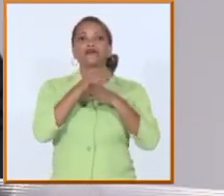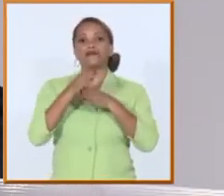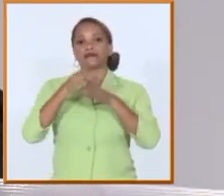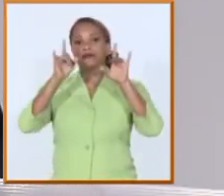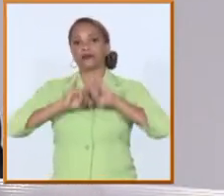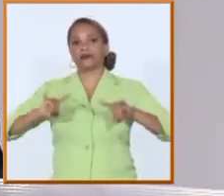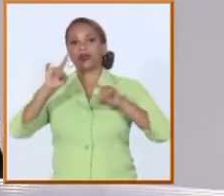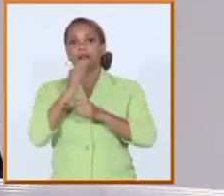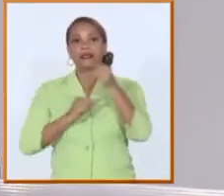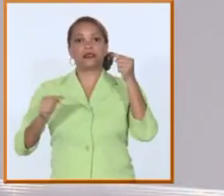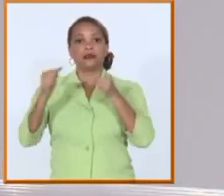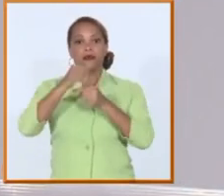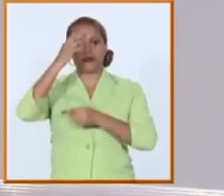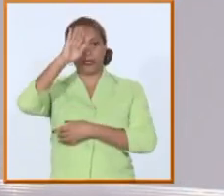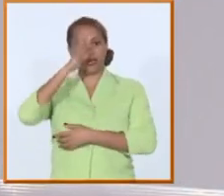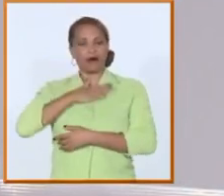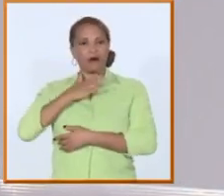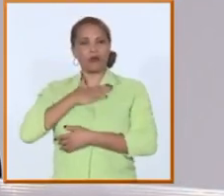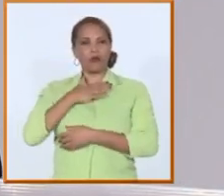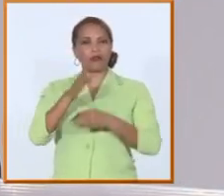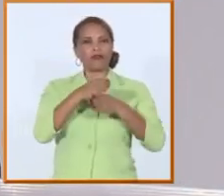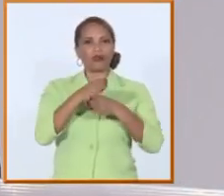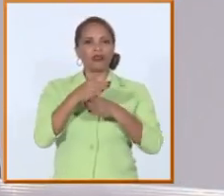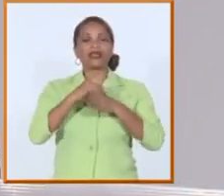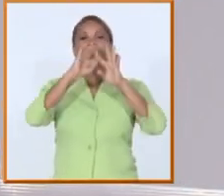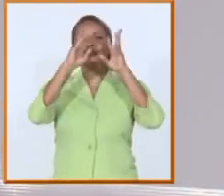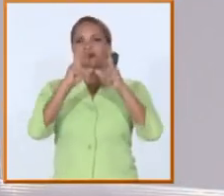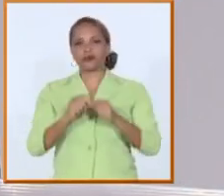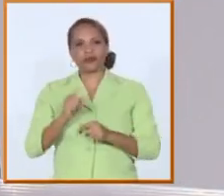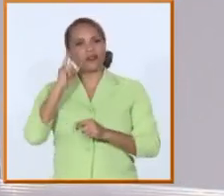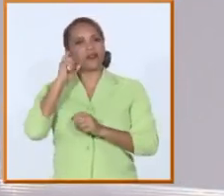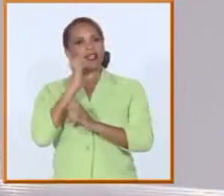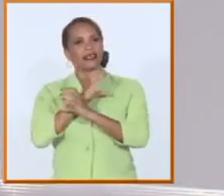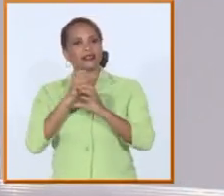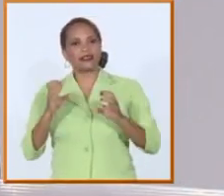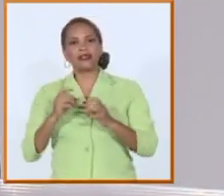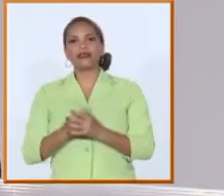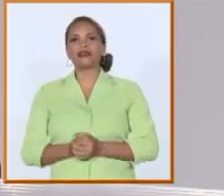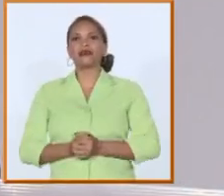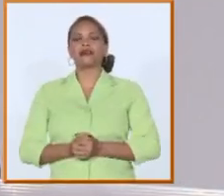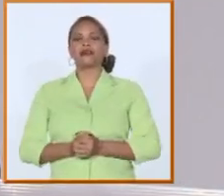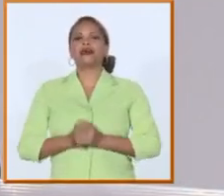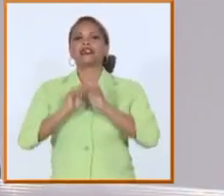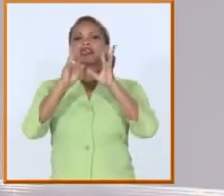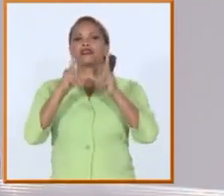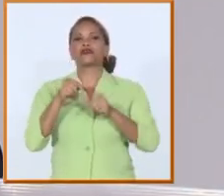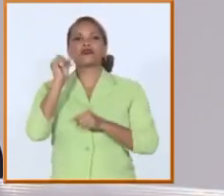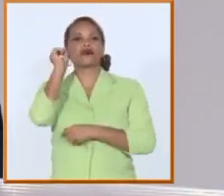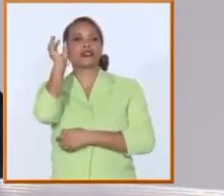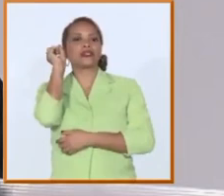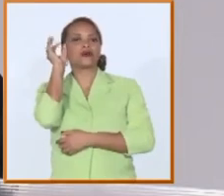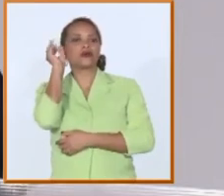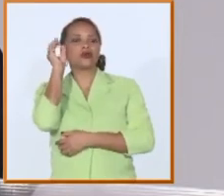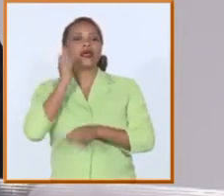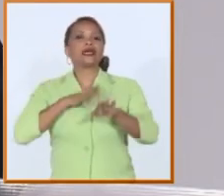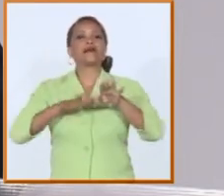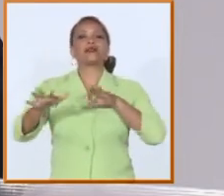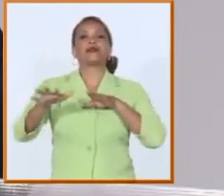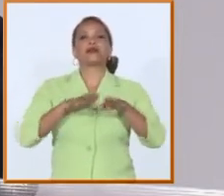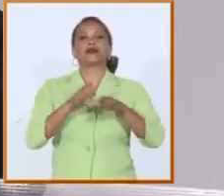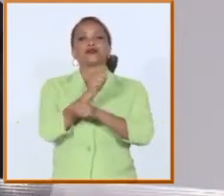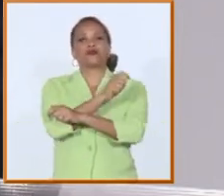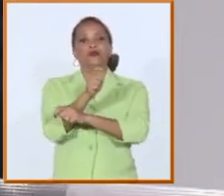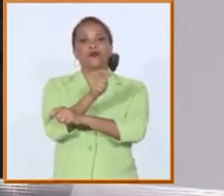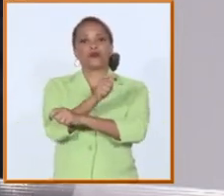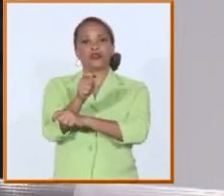particular a la universidad cubana son sus resultados en la ciencia son sus resultados de innovación es la preparación de su claustro